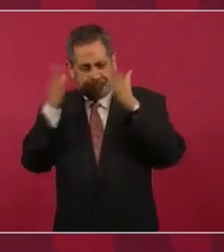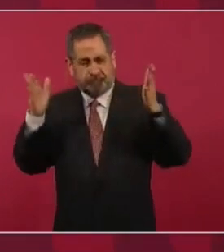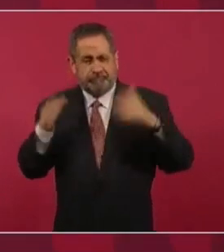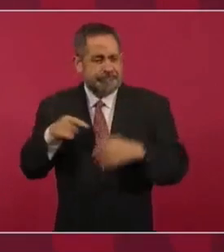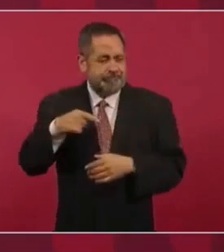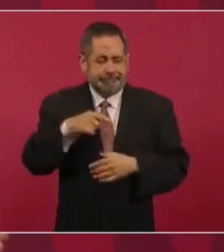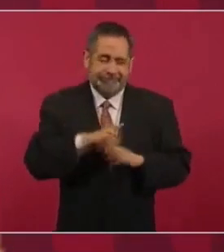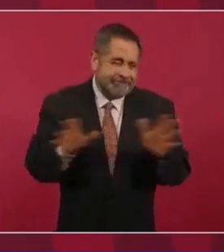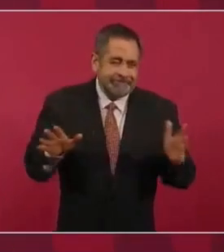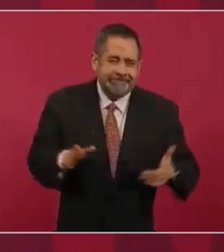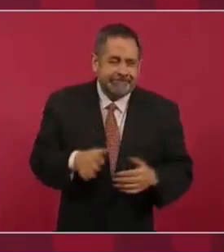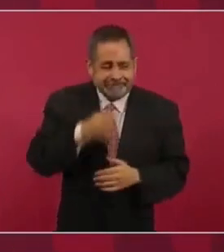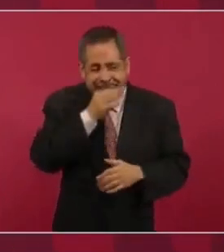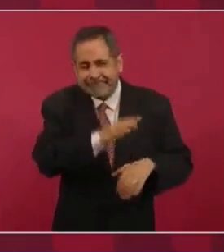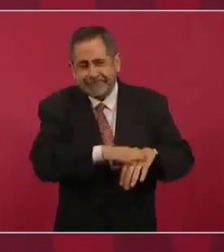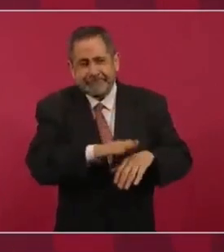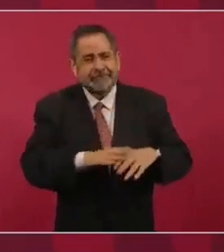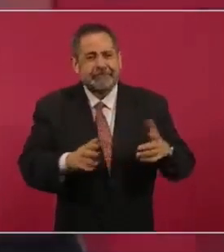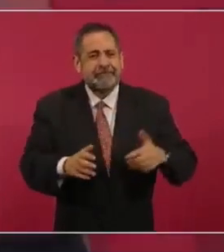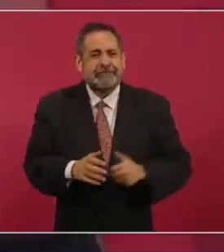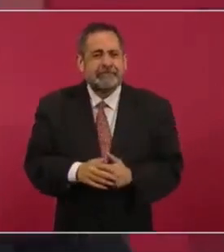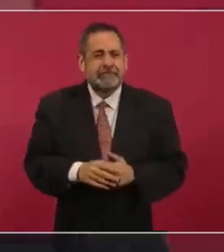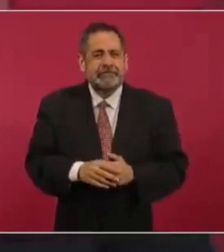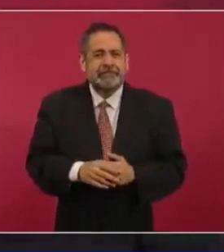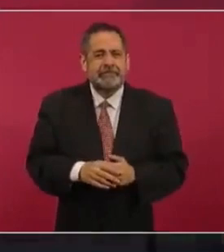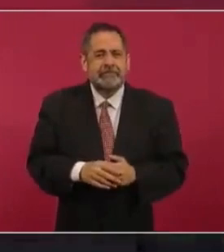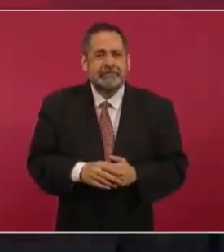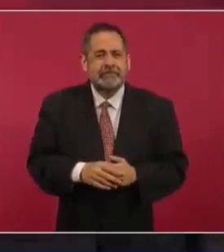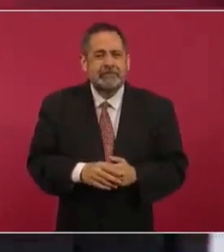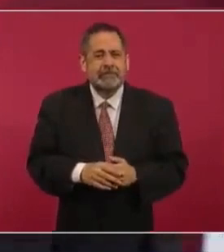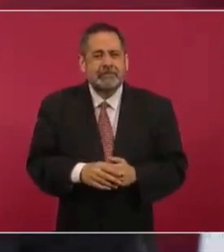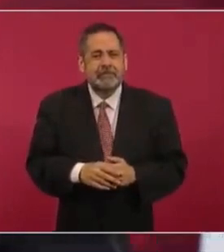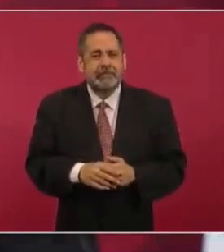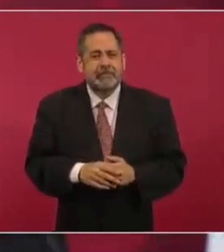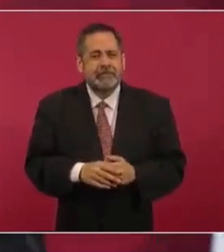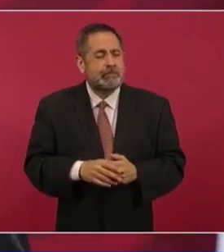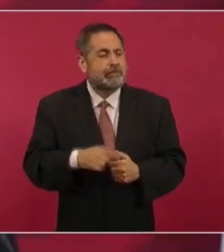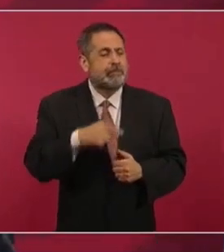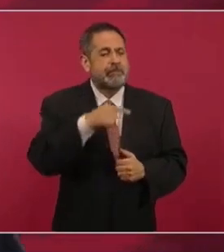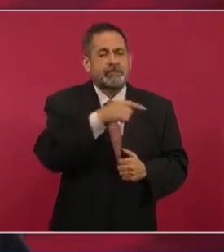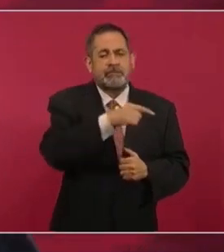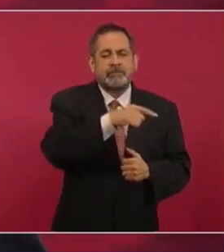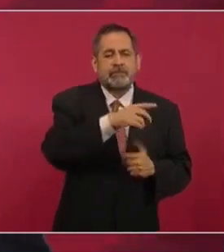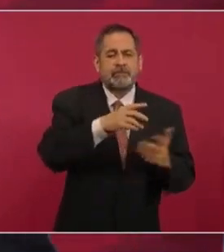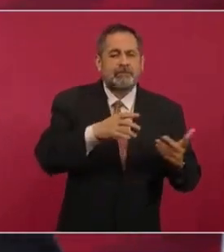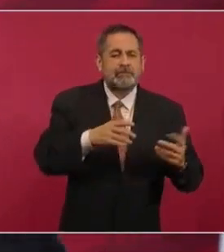poner vino nuevo en